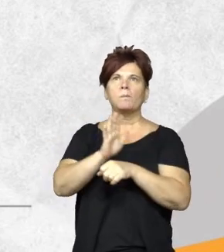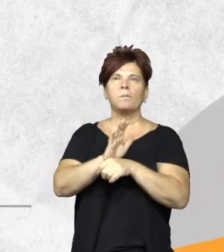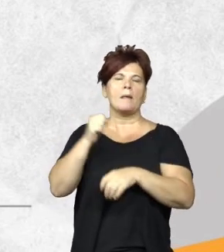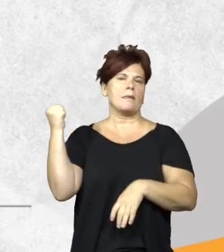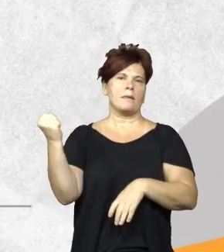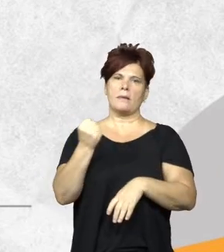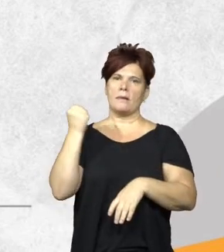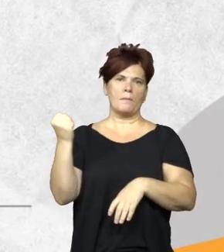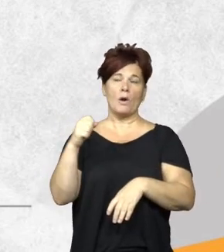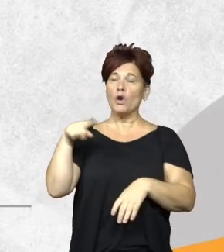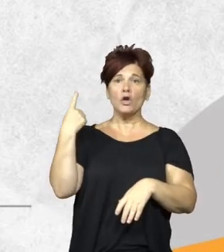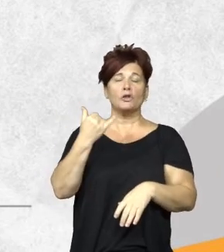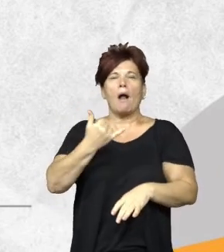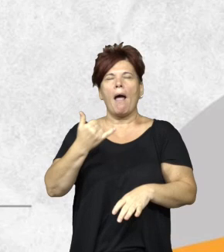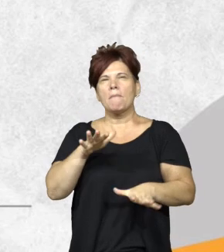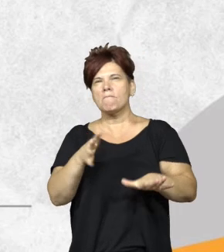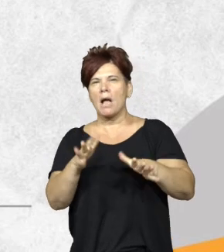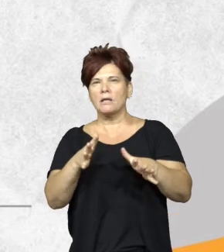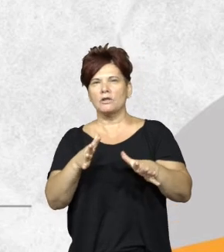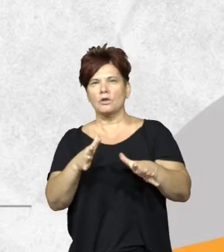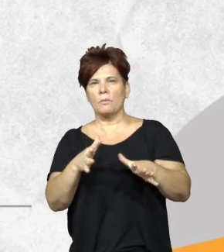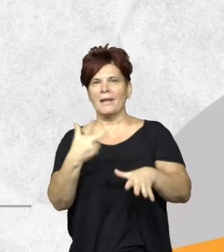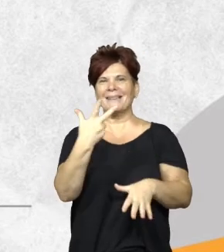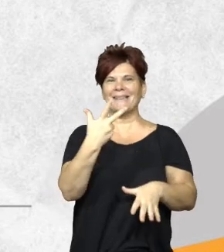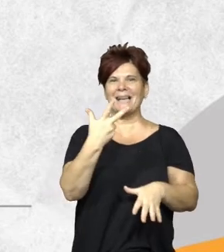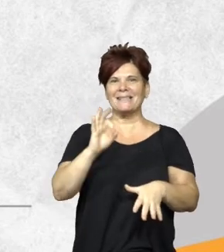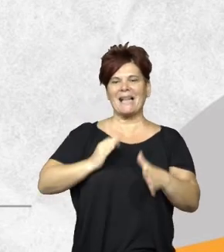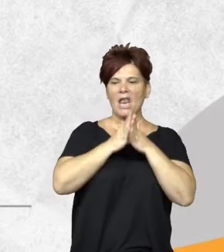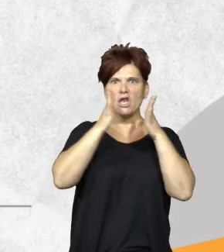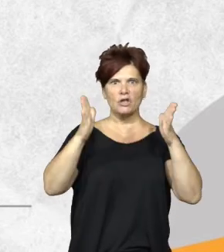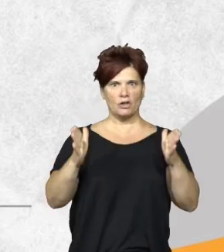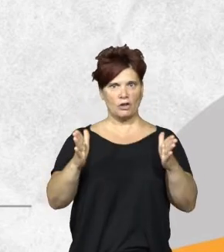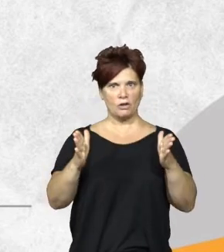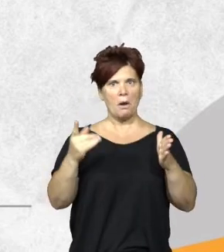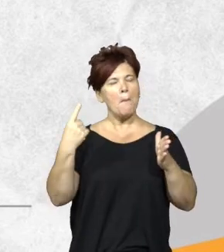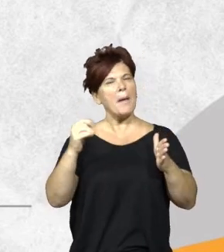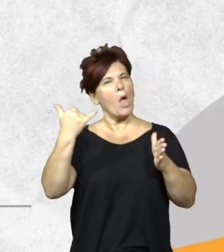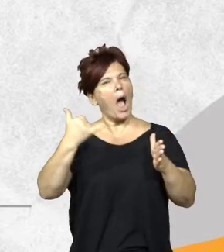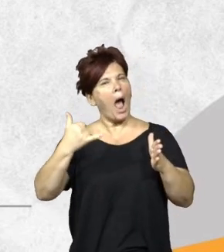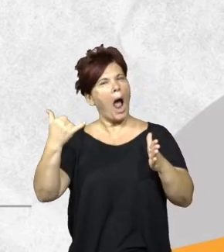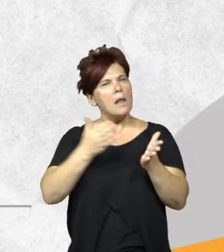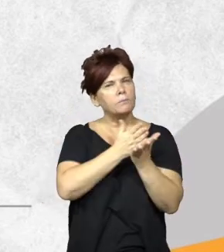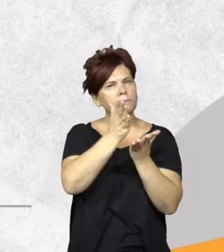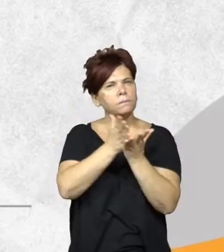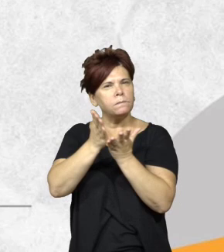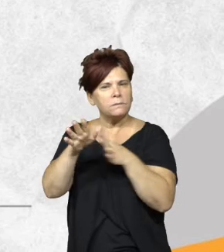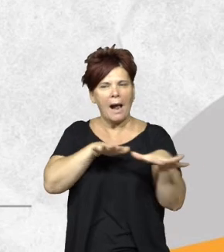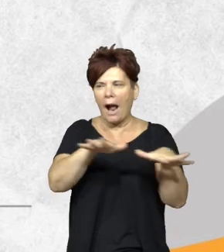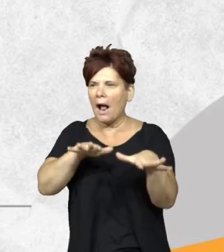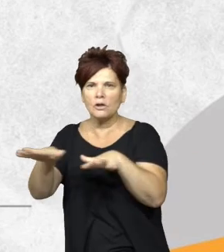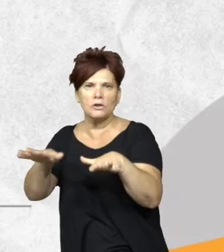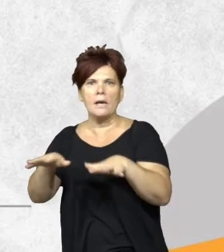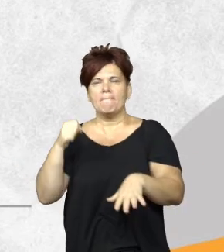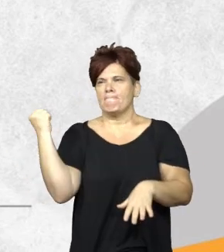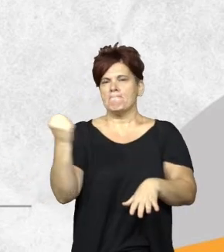nosotros tenemos aproximadamente no más de 3 años en nuestra creación pero tenemos un amanico de intervenciones muy